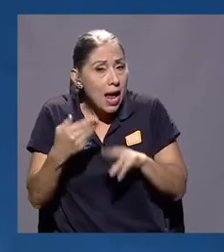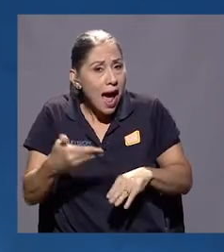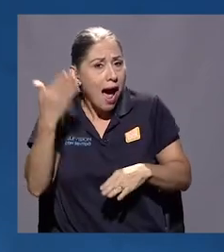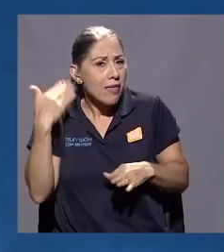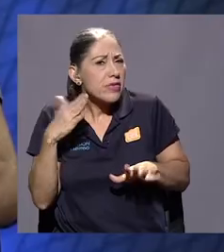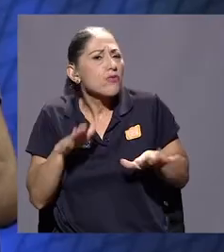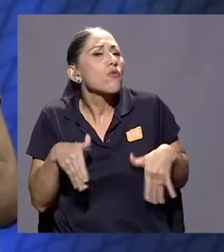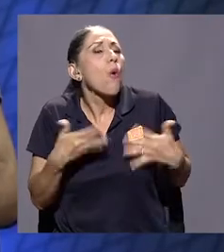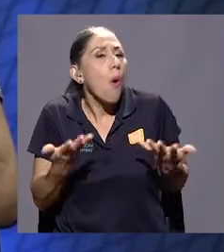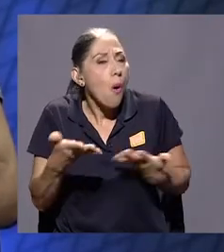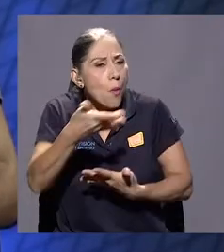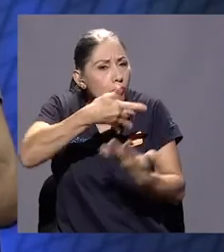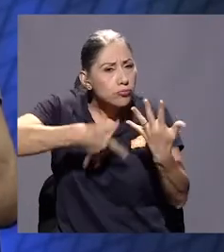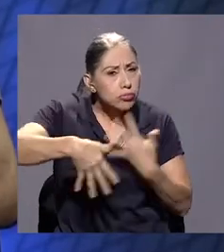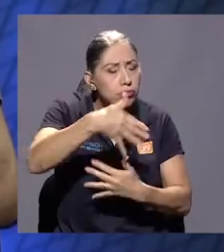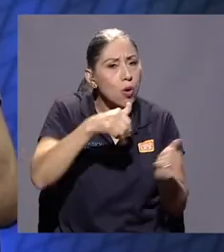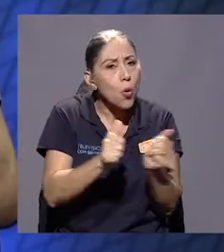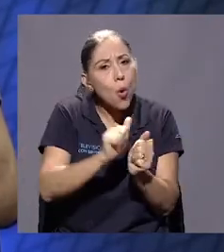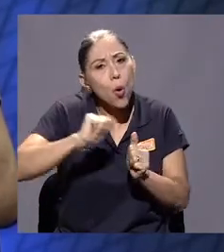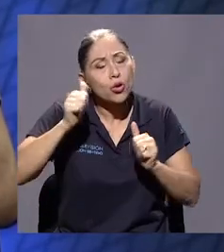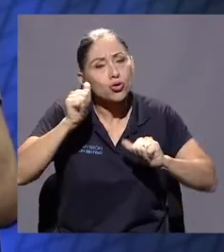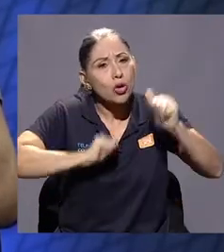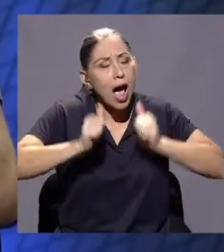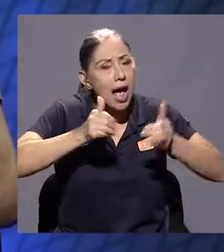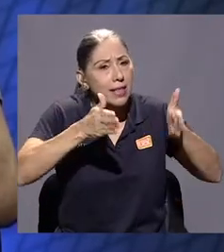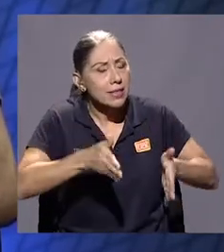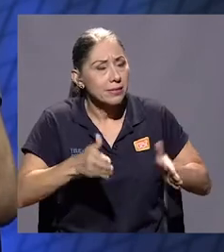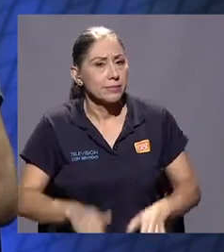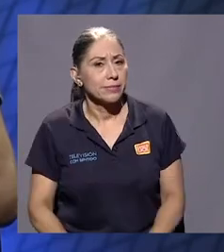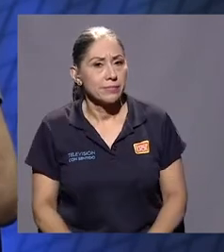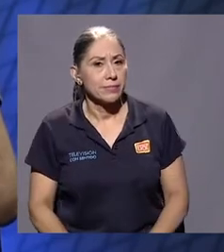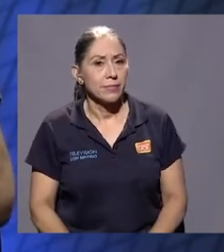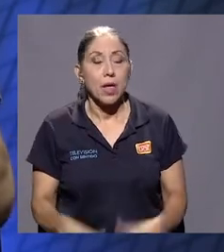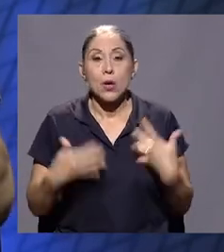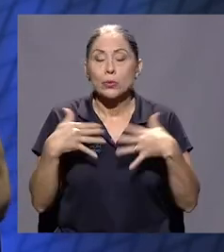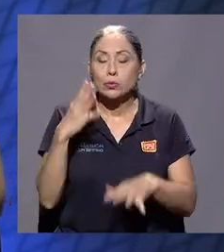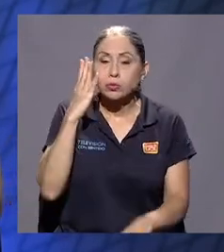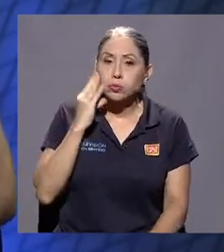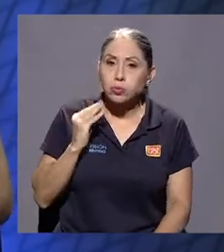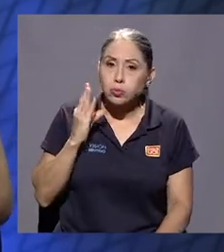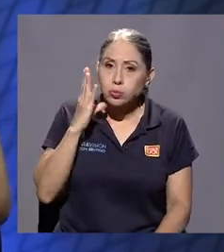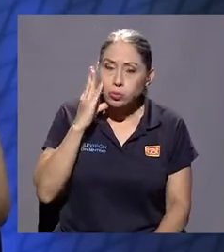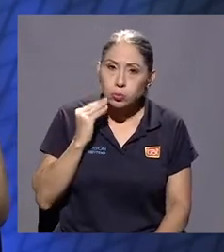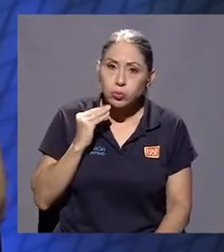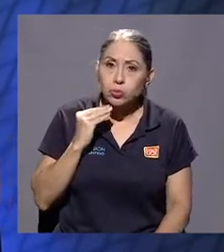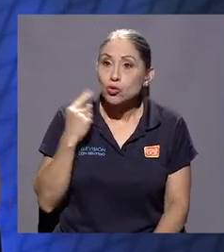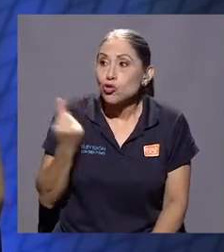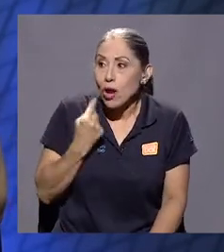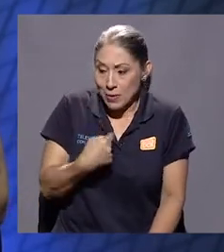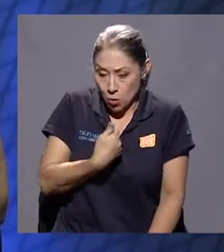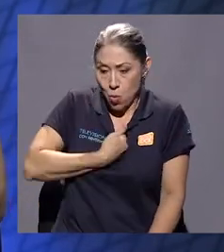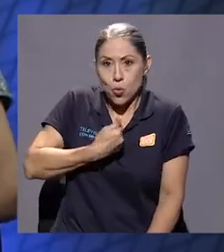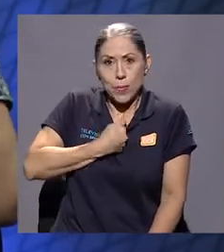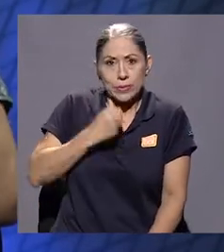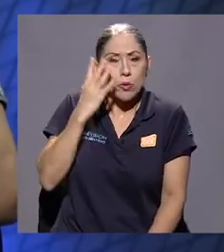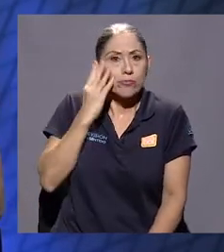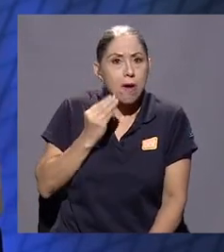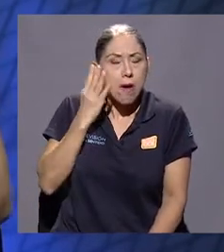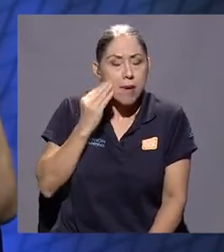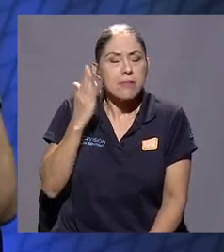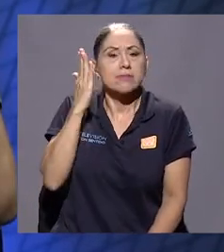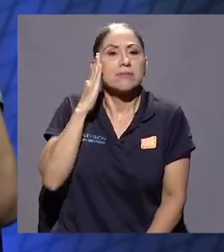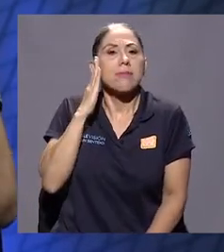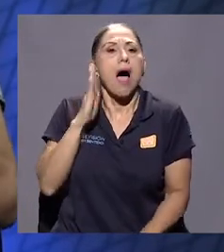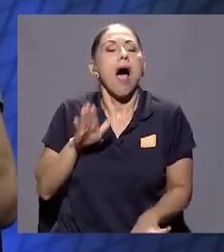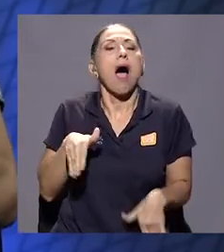esa relación con los otros actores y actrices? Bueno, una experiencia la verdad que solo viviéndola uno se puede dar cuenta de cómo